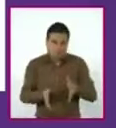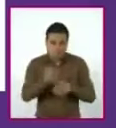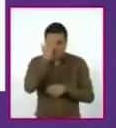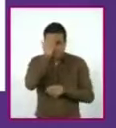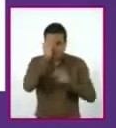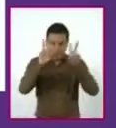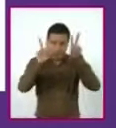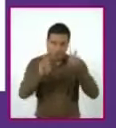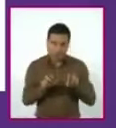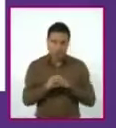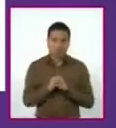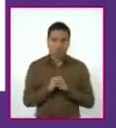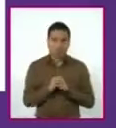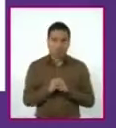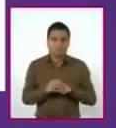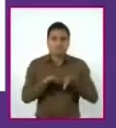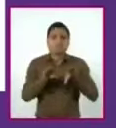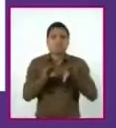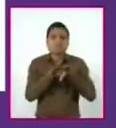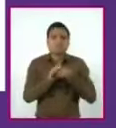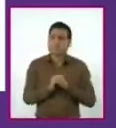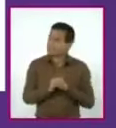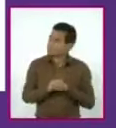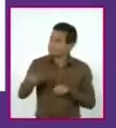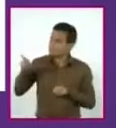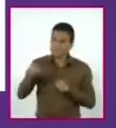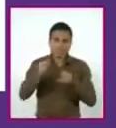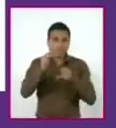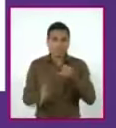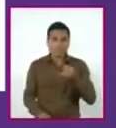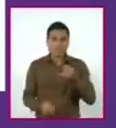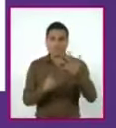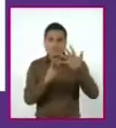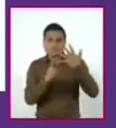¿cómo podrías simplificar esta última ecuación?